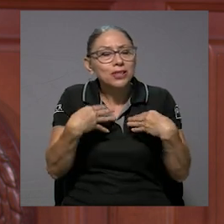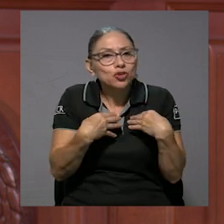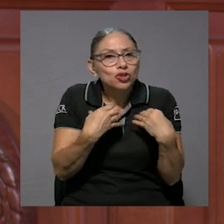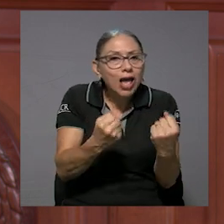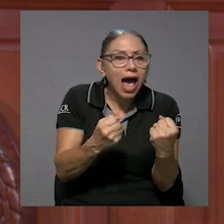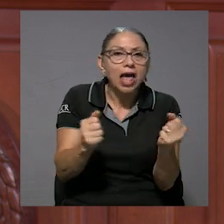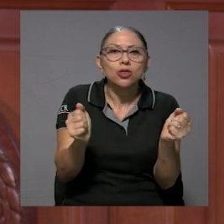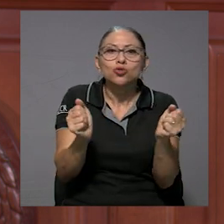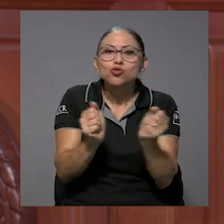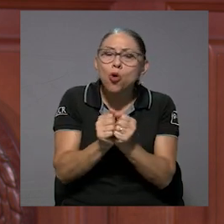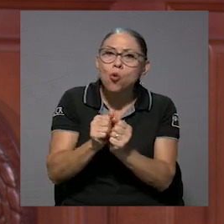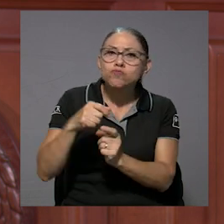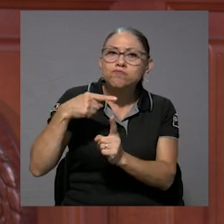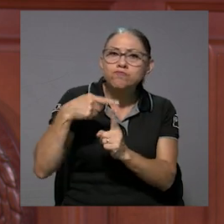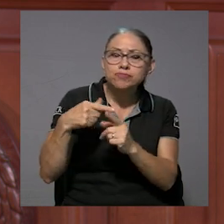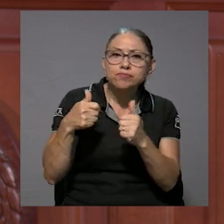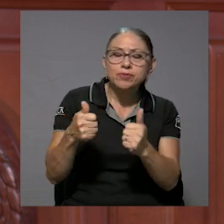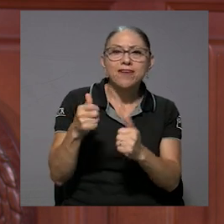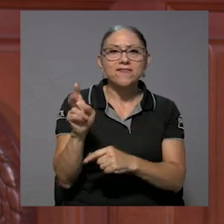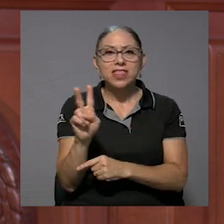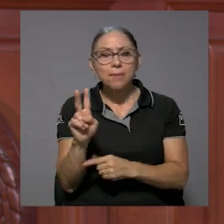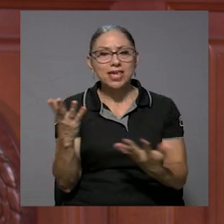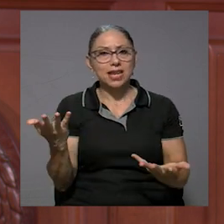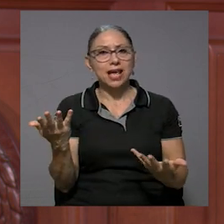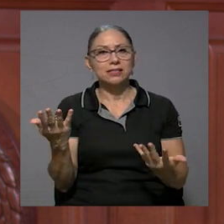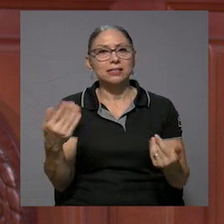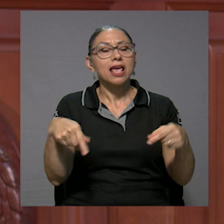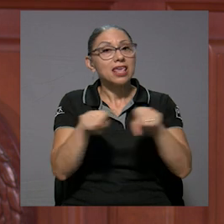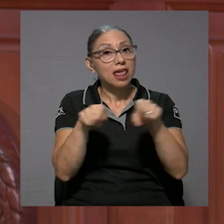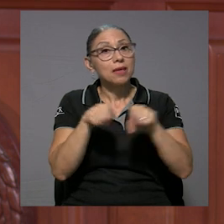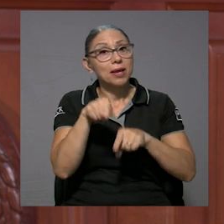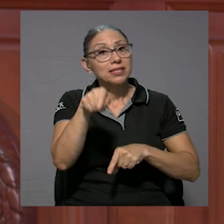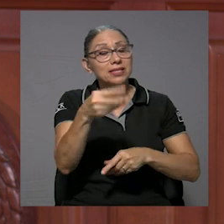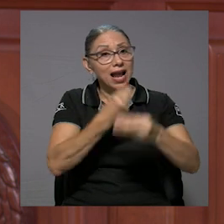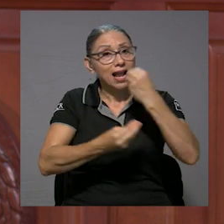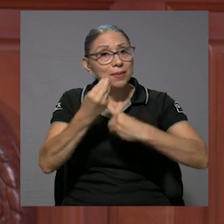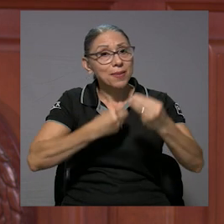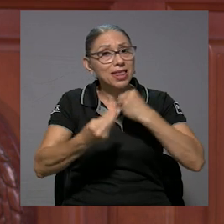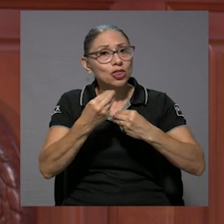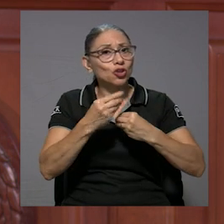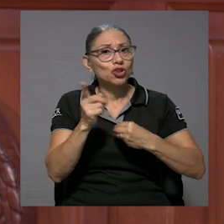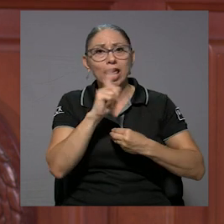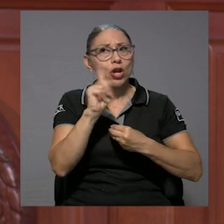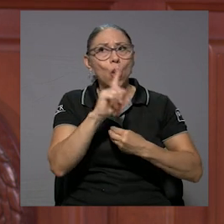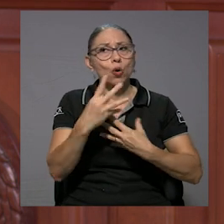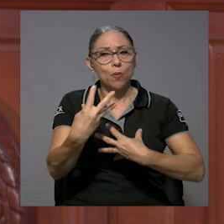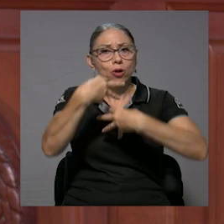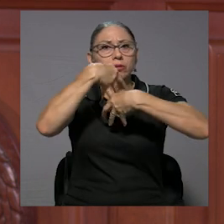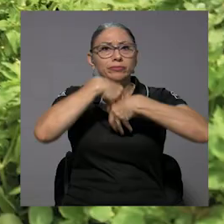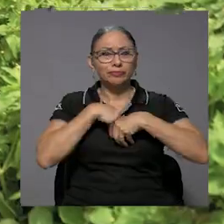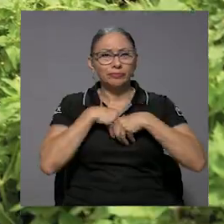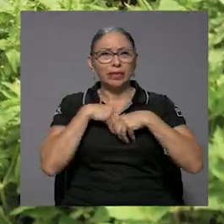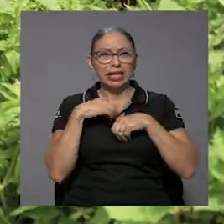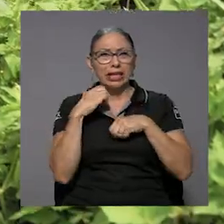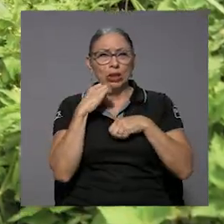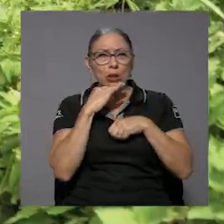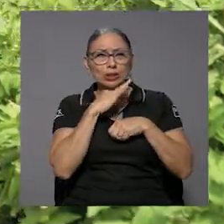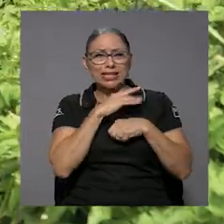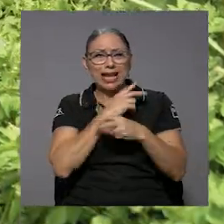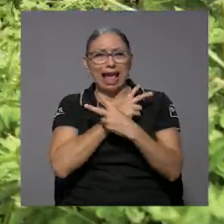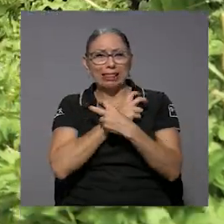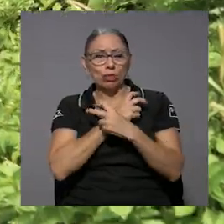alimentos que estén llenos de nutrientes, de vitaminas y además que sean alimentos que no nos estén intoxicando.